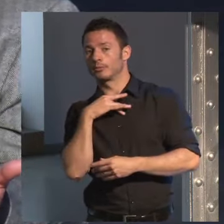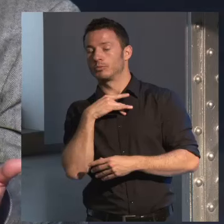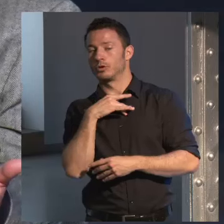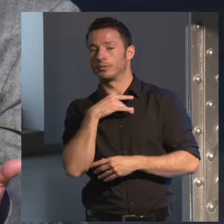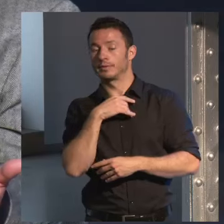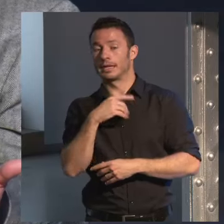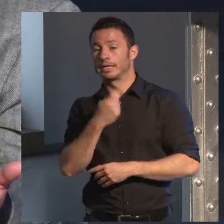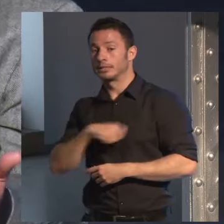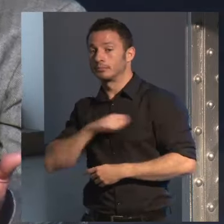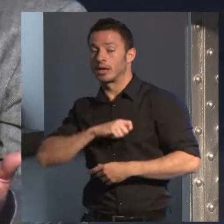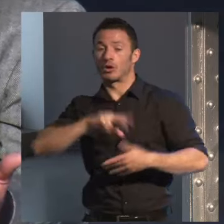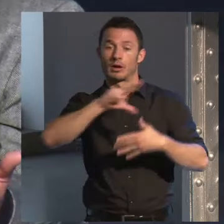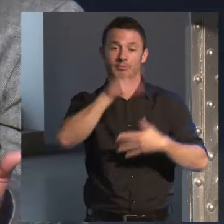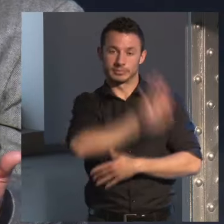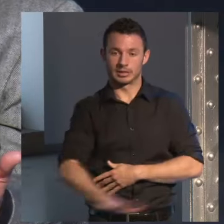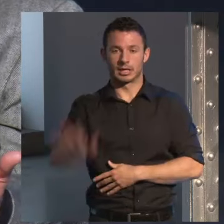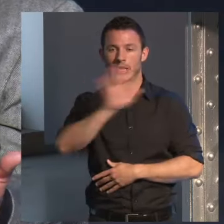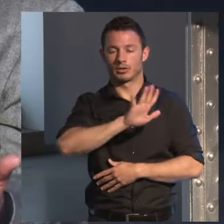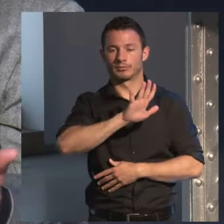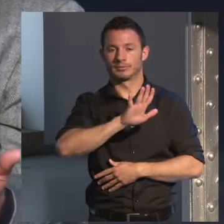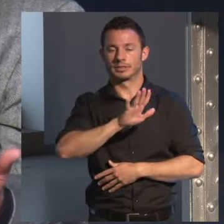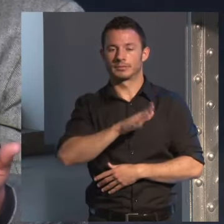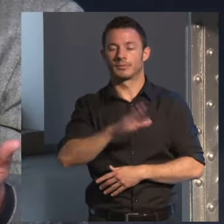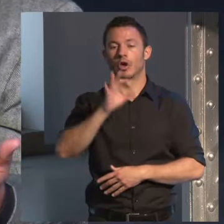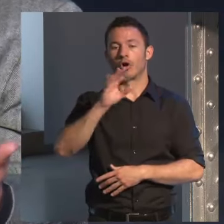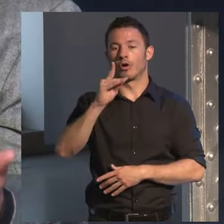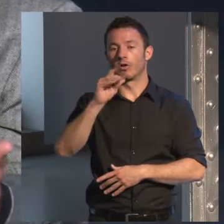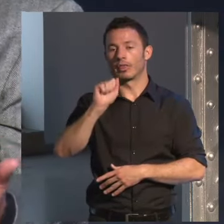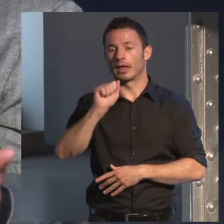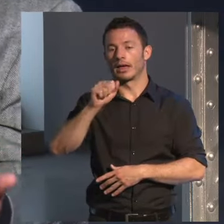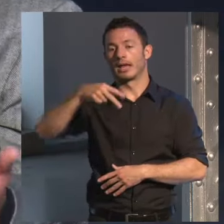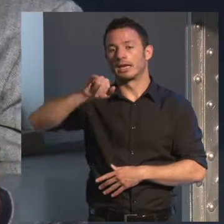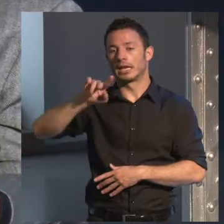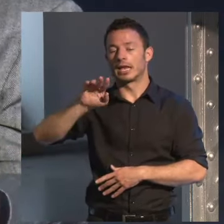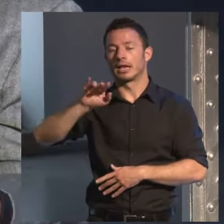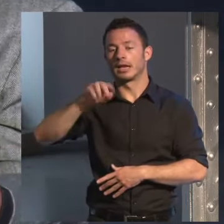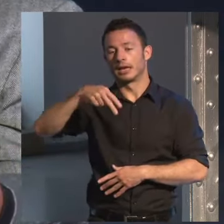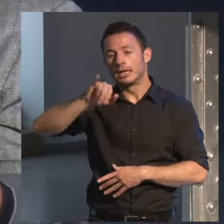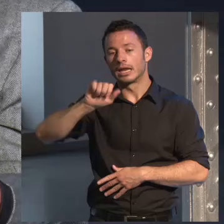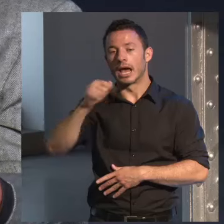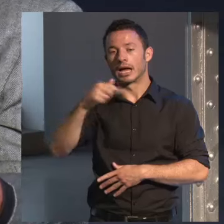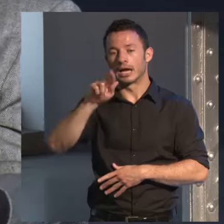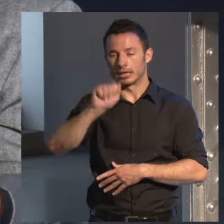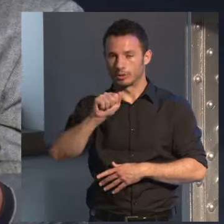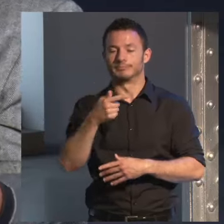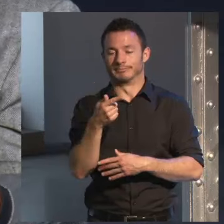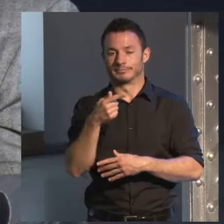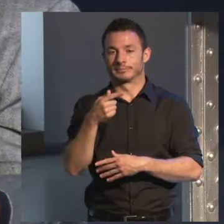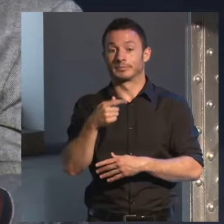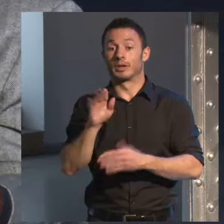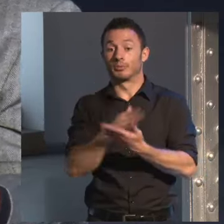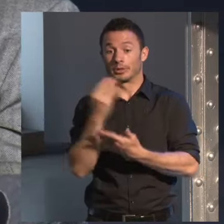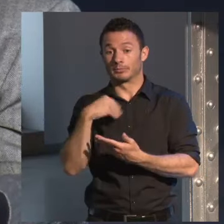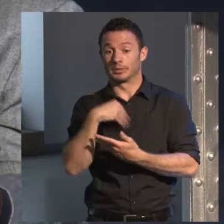hispanoamericano que es la Oda Niágara y le escribe una carta a tío en la que dice cuando